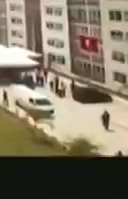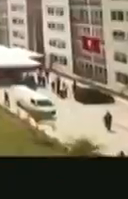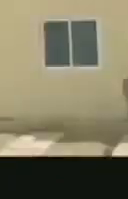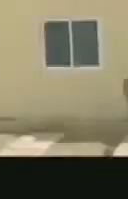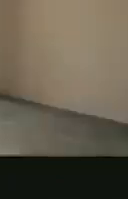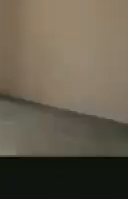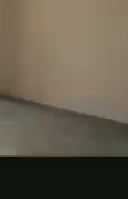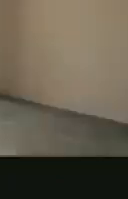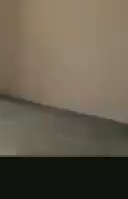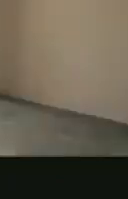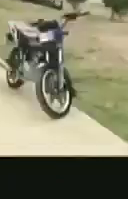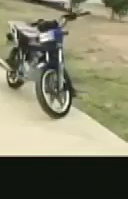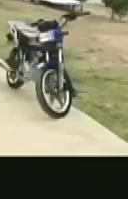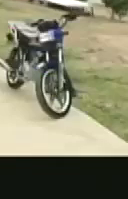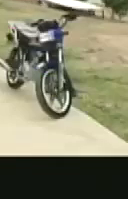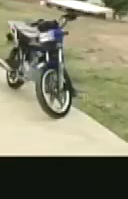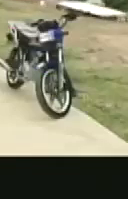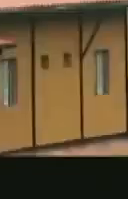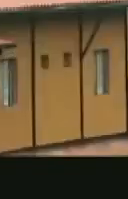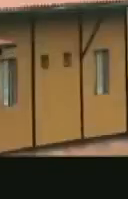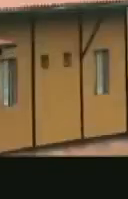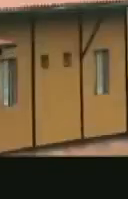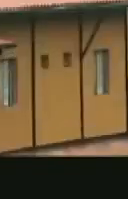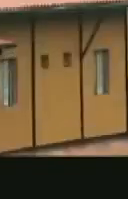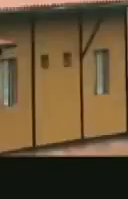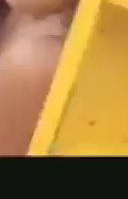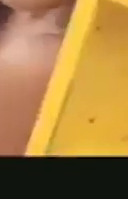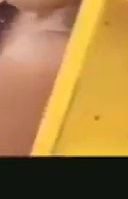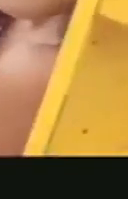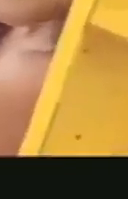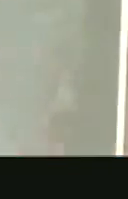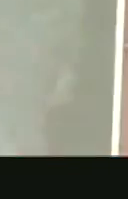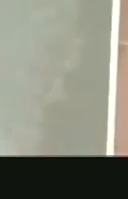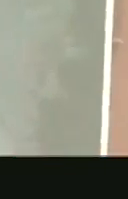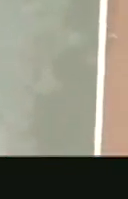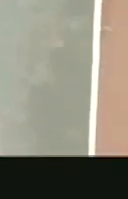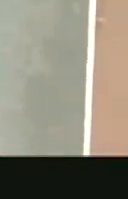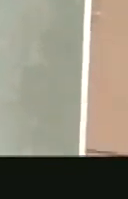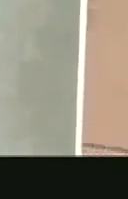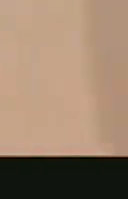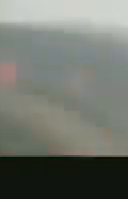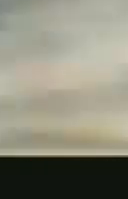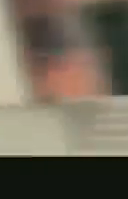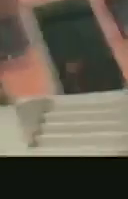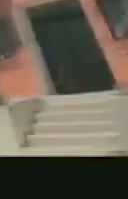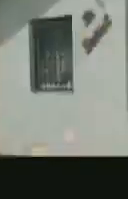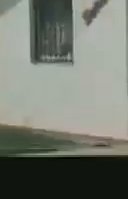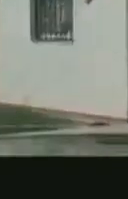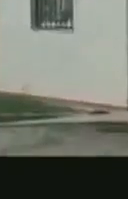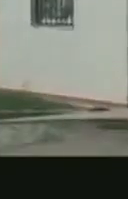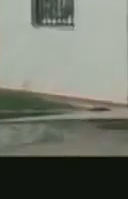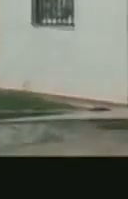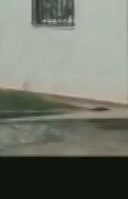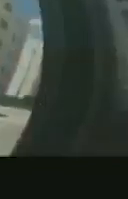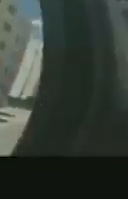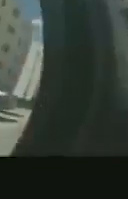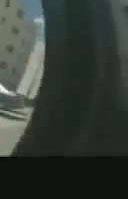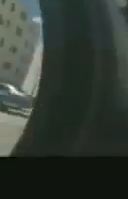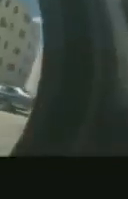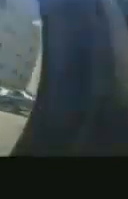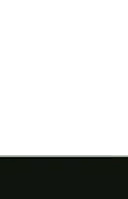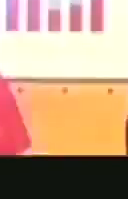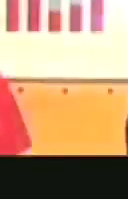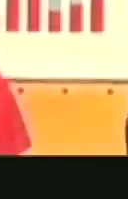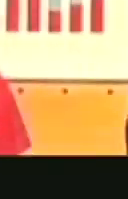satisfacer las necesidades para la vida, para la vida plena. Para eso nació la gran misión vivienda Venezuela.